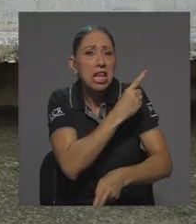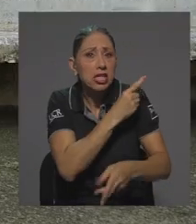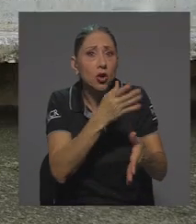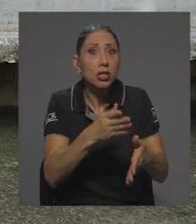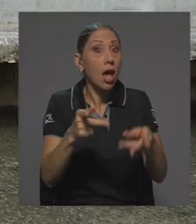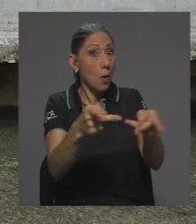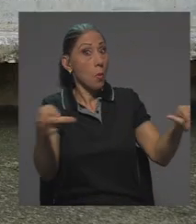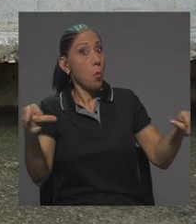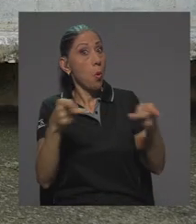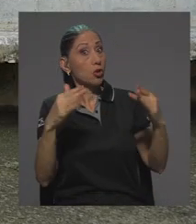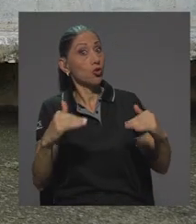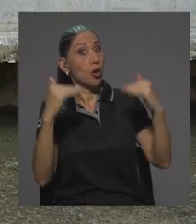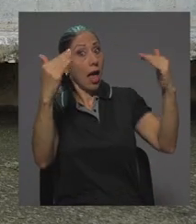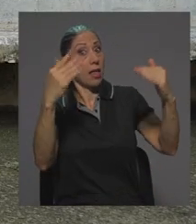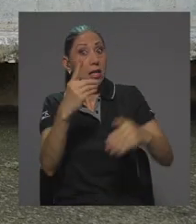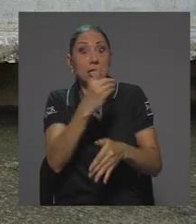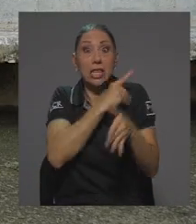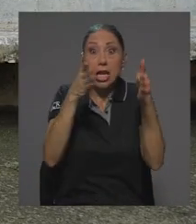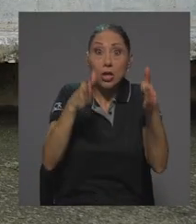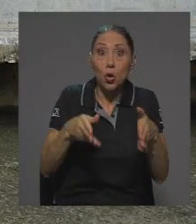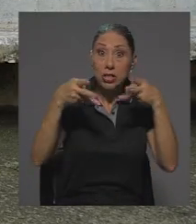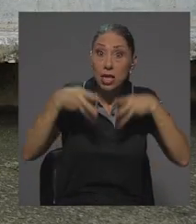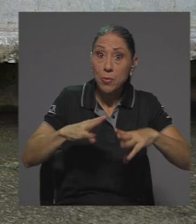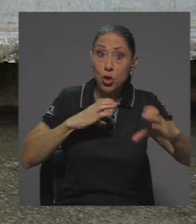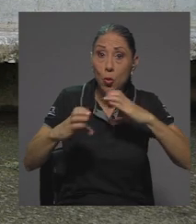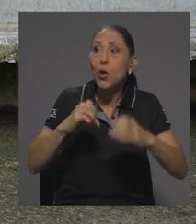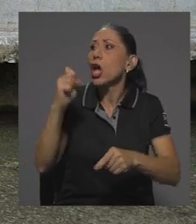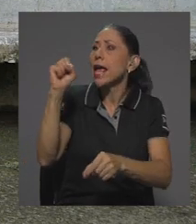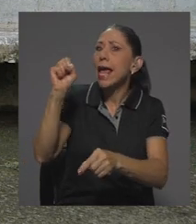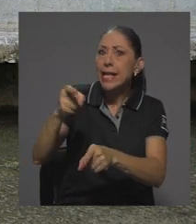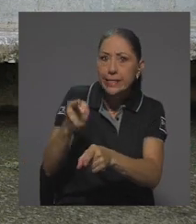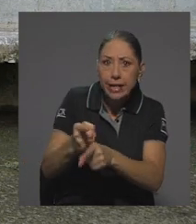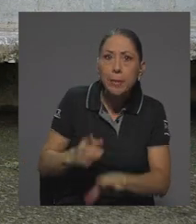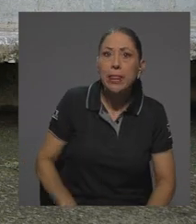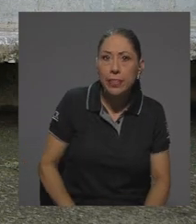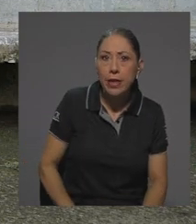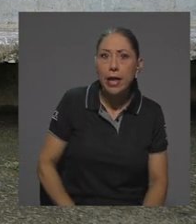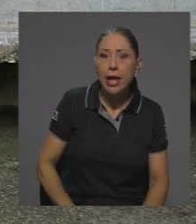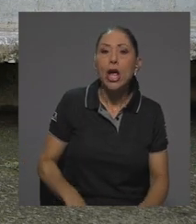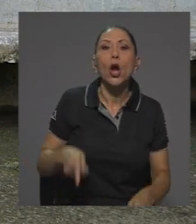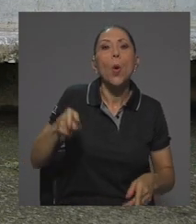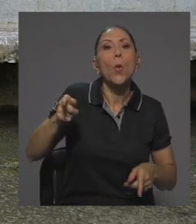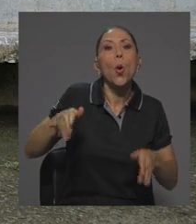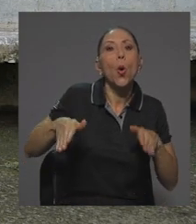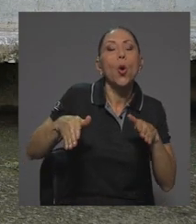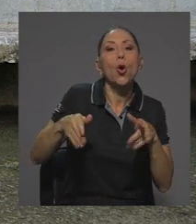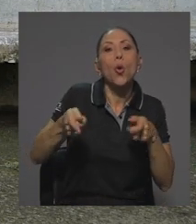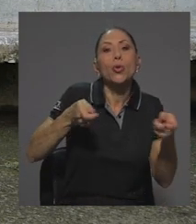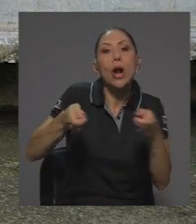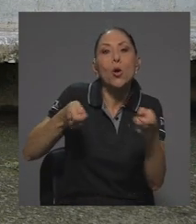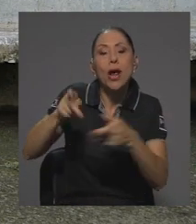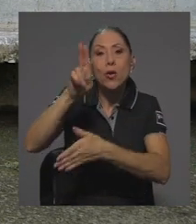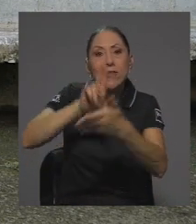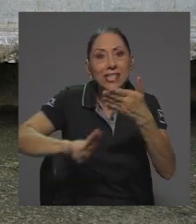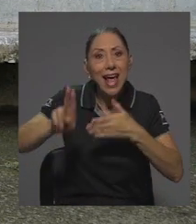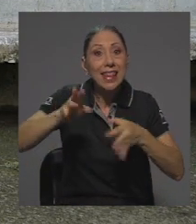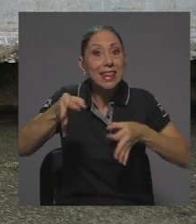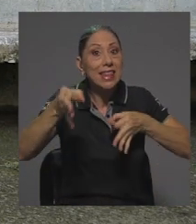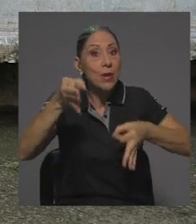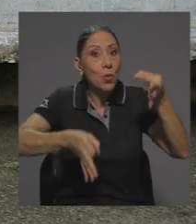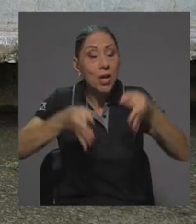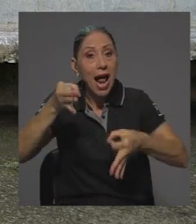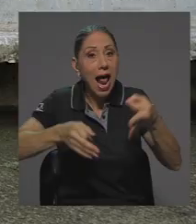órganos y demás. puestos grandes, los directores de los medios de comunicación, por ejemplo. Exactamente, Contraoría Universitaria, el mismo Tribunal Electoral Universitario,